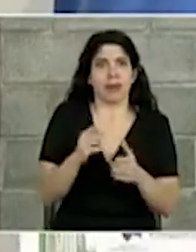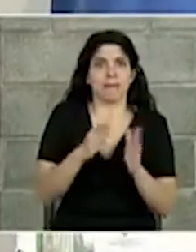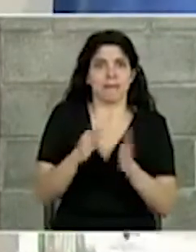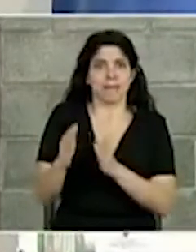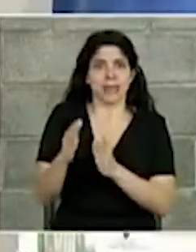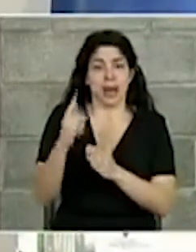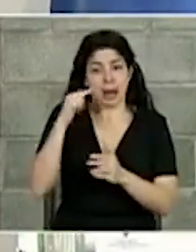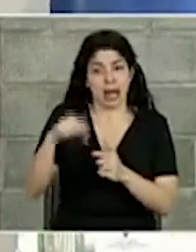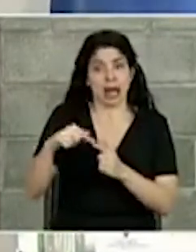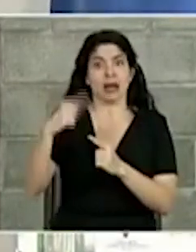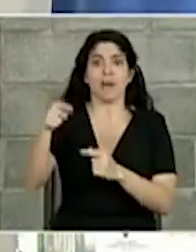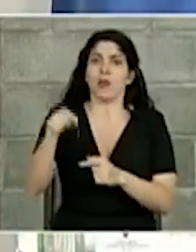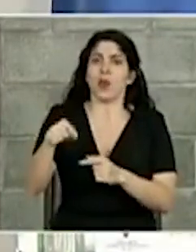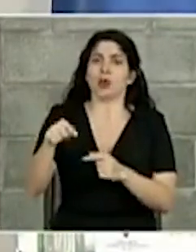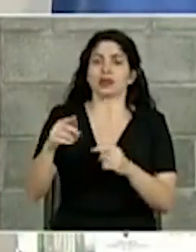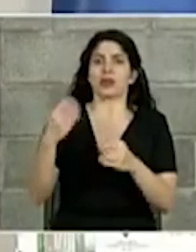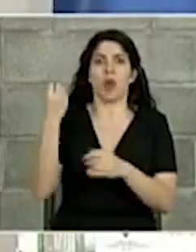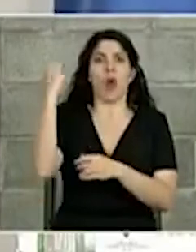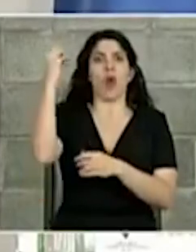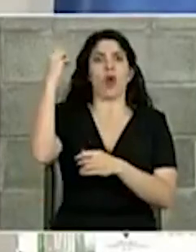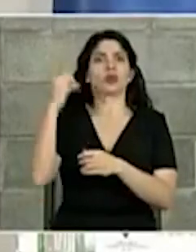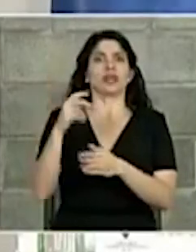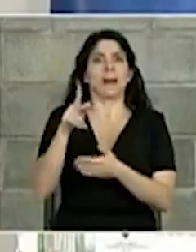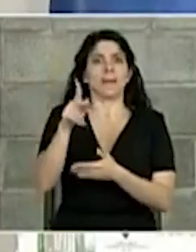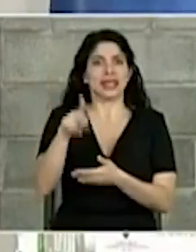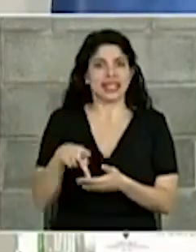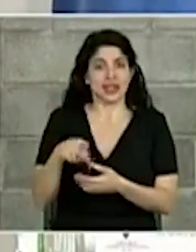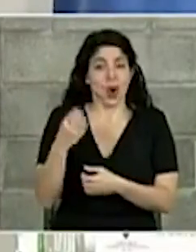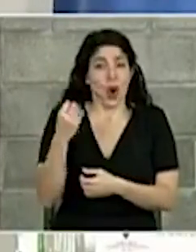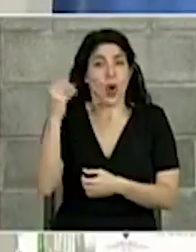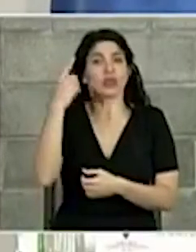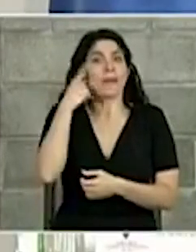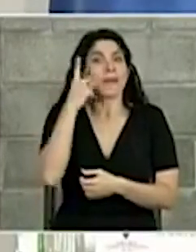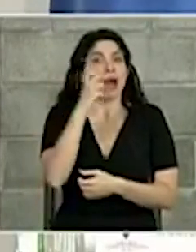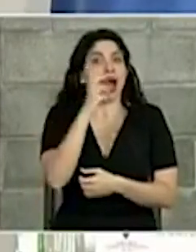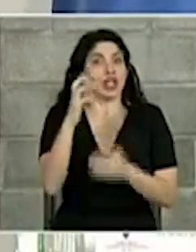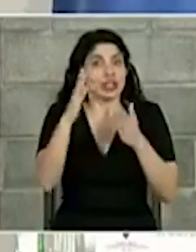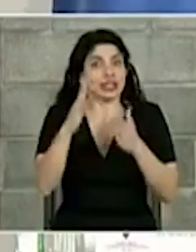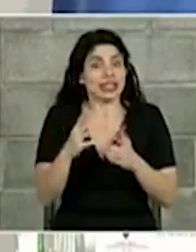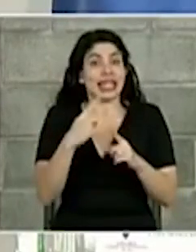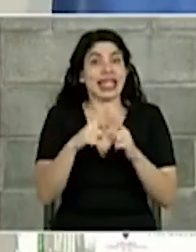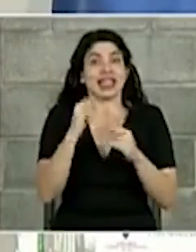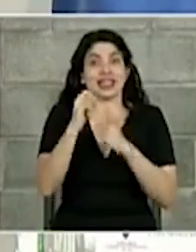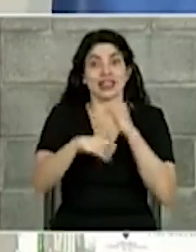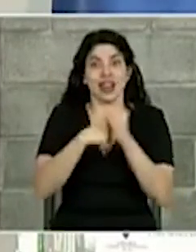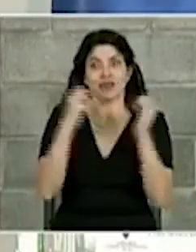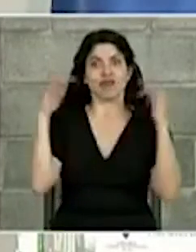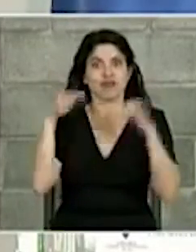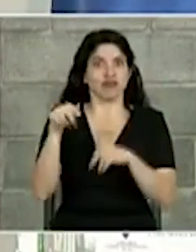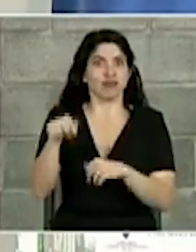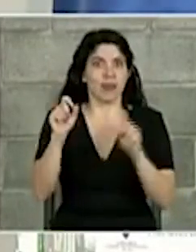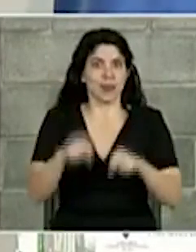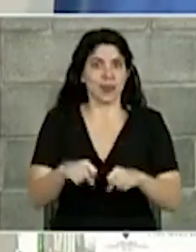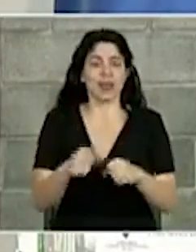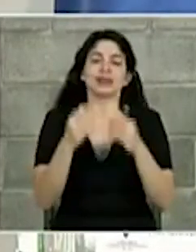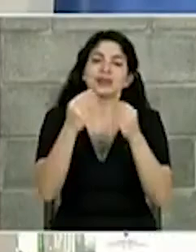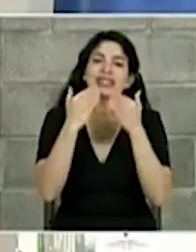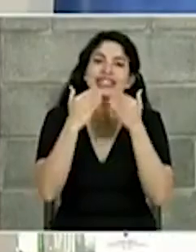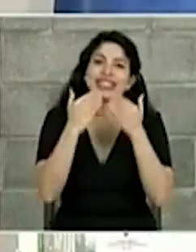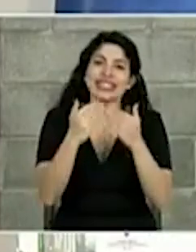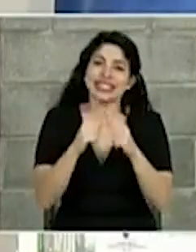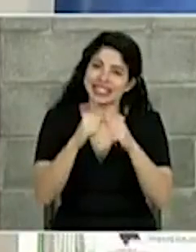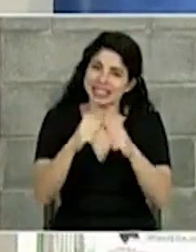la joya del Pacífico, una joya para los costarricenses y ciertamente un destino a nivel internacional. Muchísimas gracias y